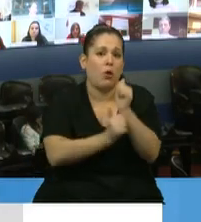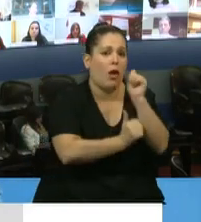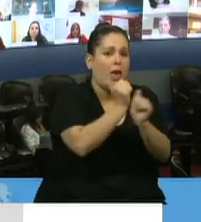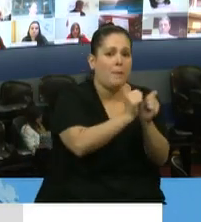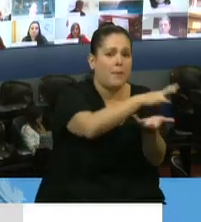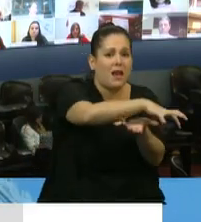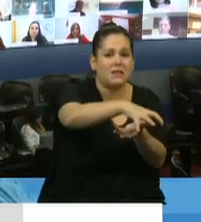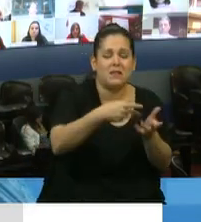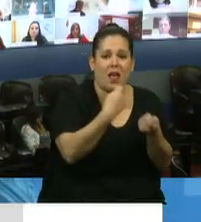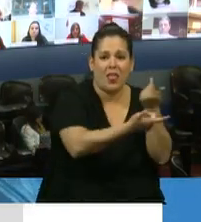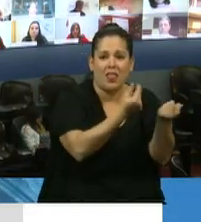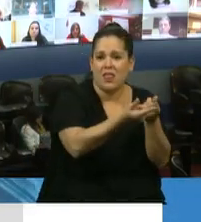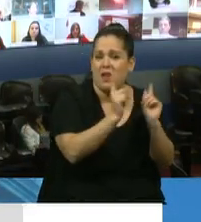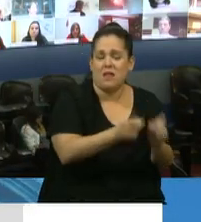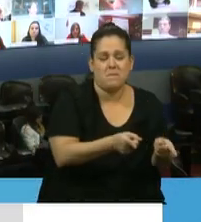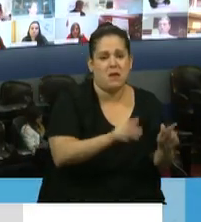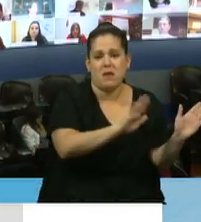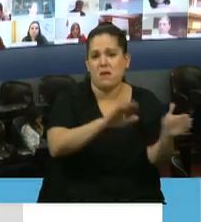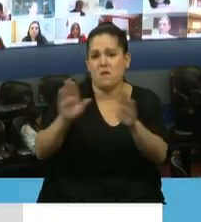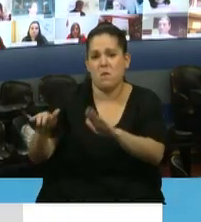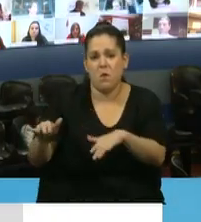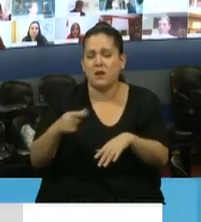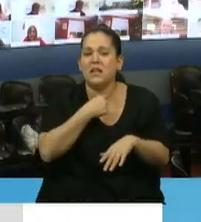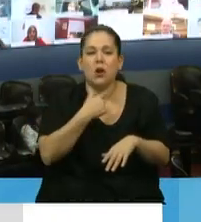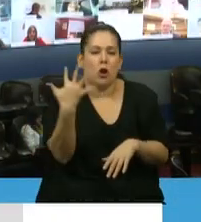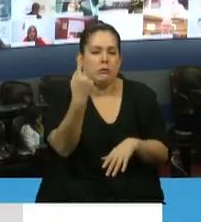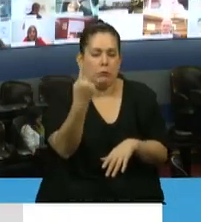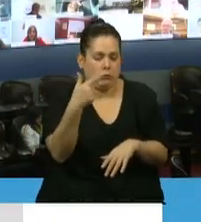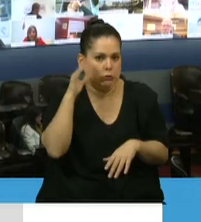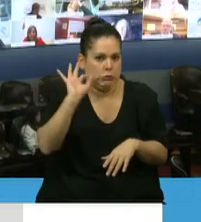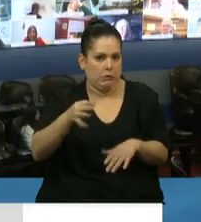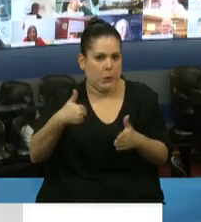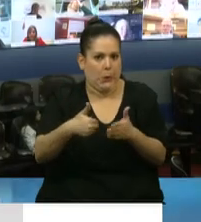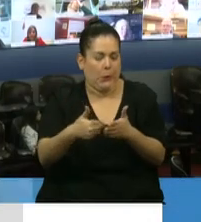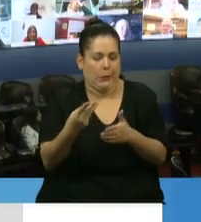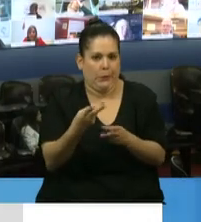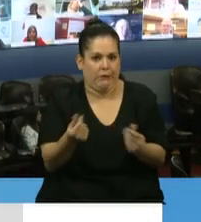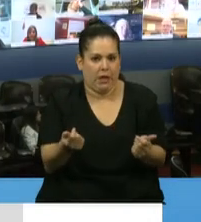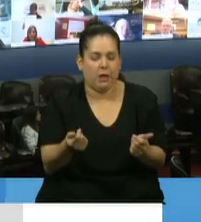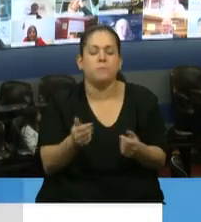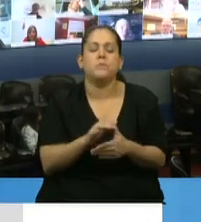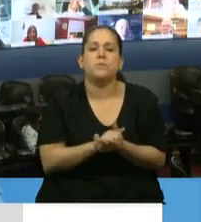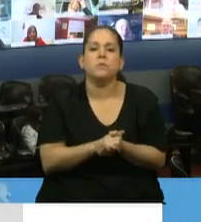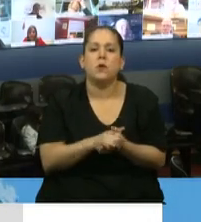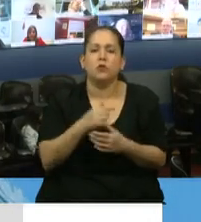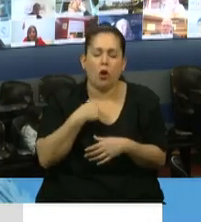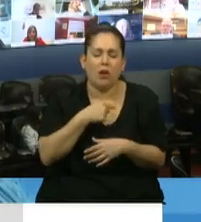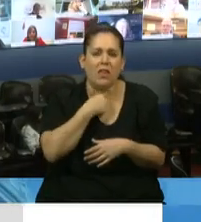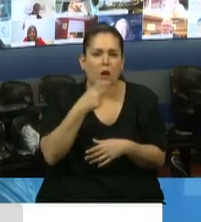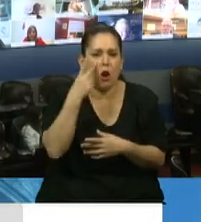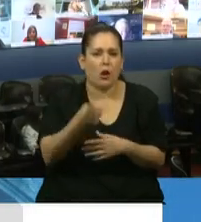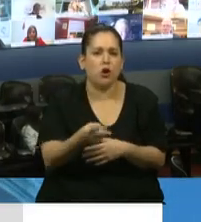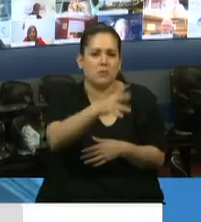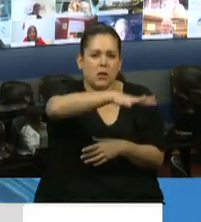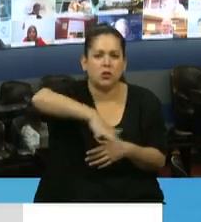Pero no quiero distraerme de esta situación, señor presidente. De los cinco minutos es que me queda muy poco. Debemos hacer ese reconocimiento a este